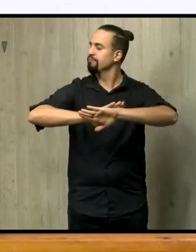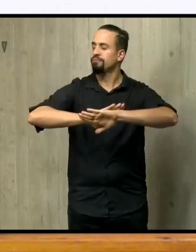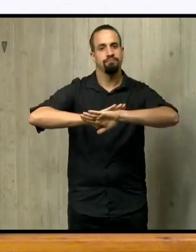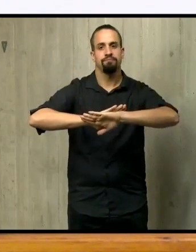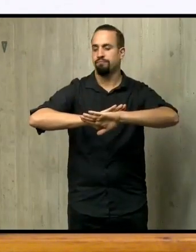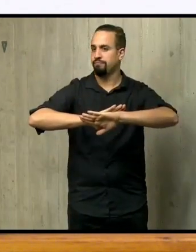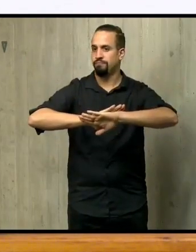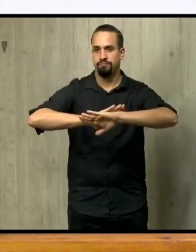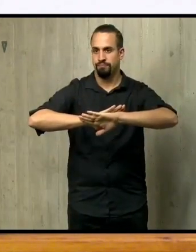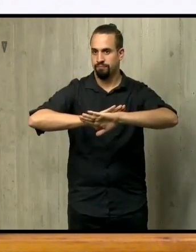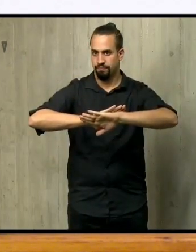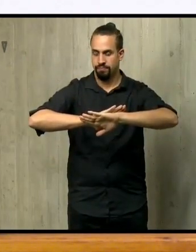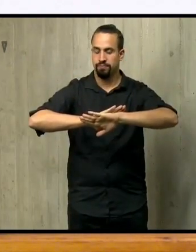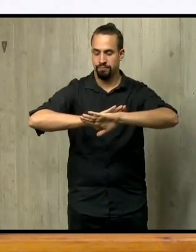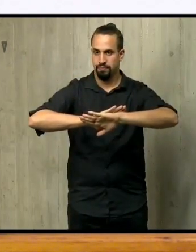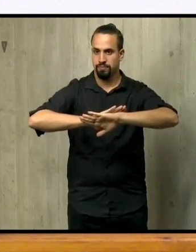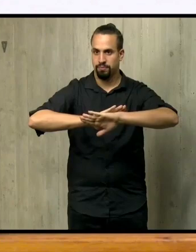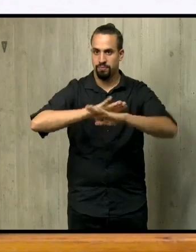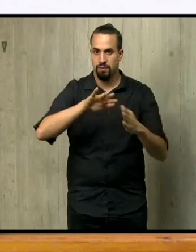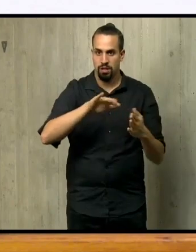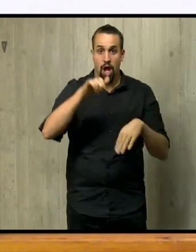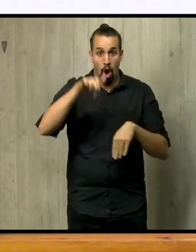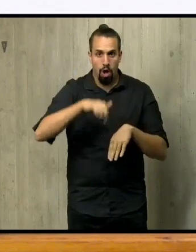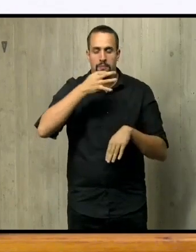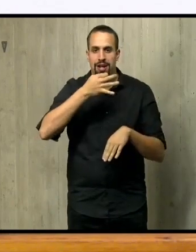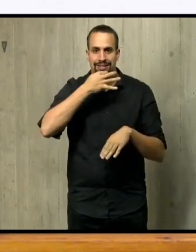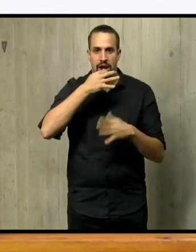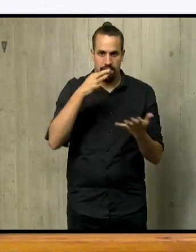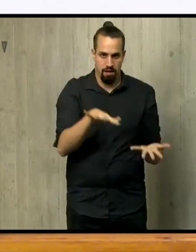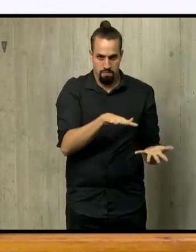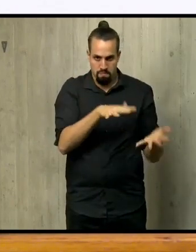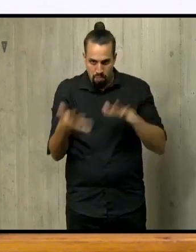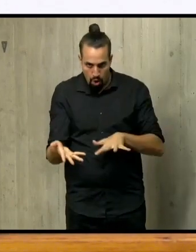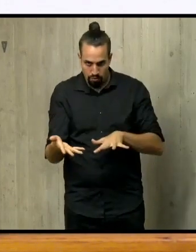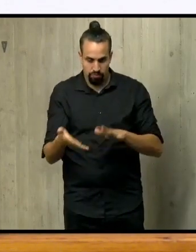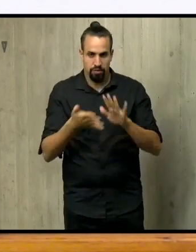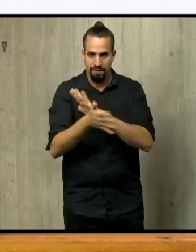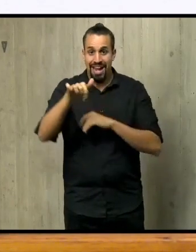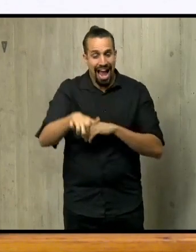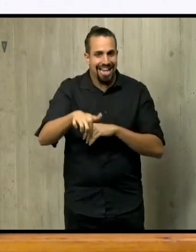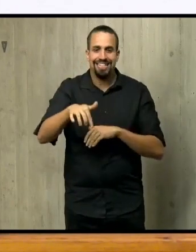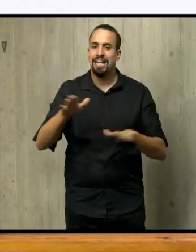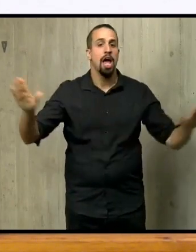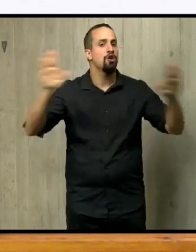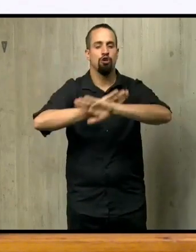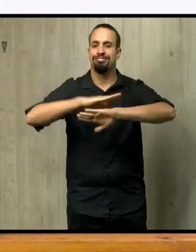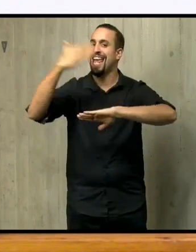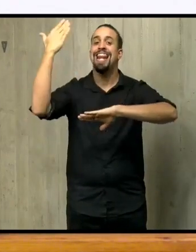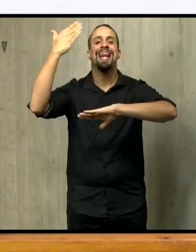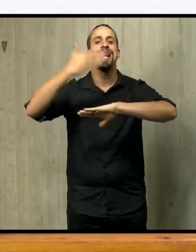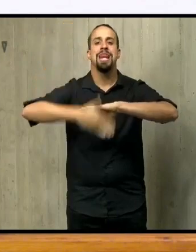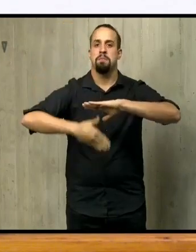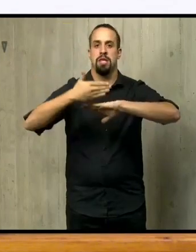se aplicará desde esta misma tarde. Esta noche no hay limitación de